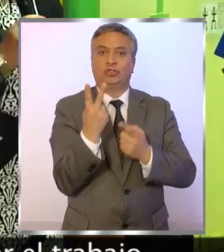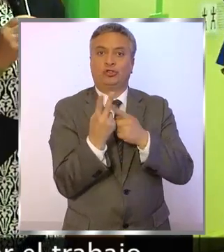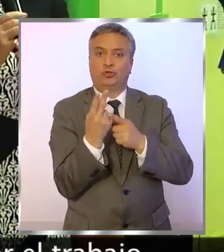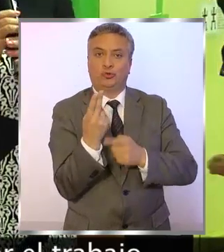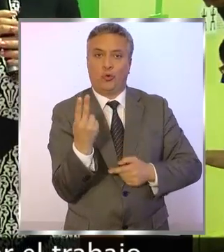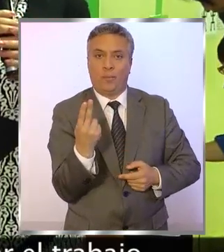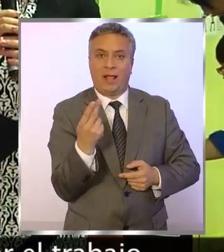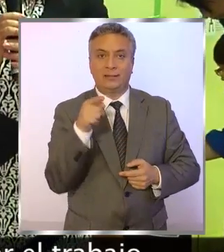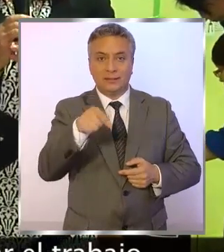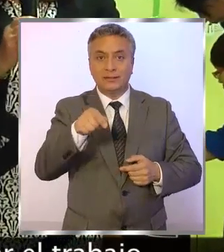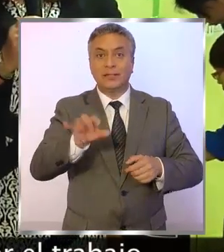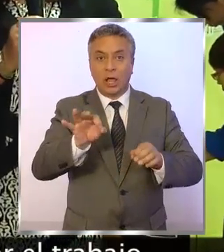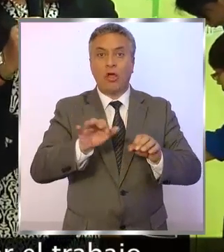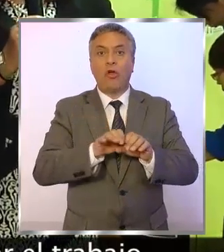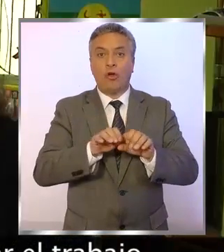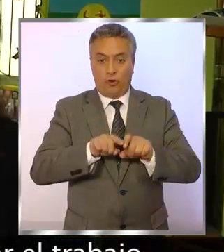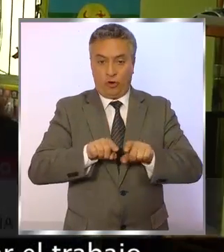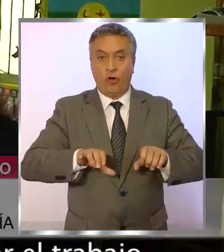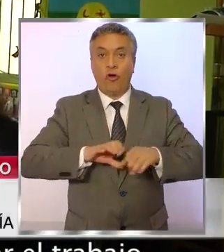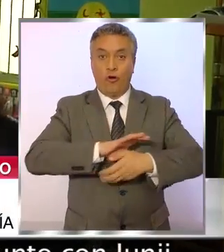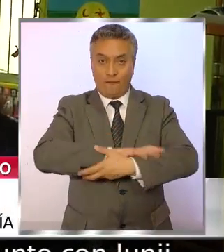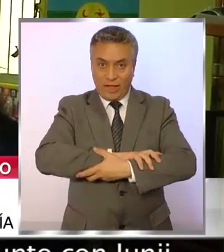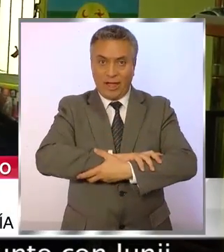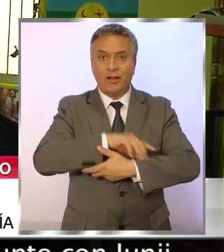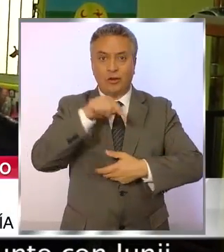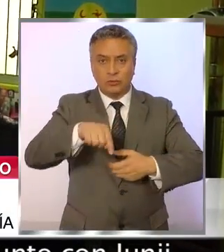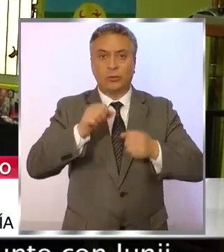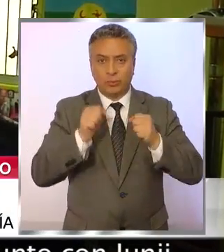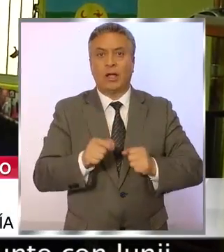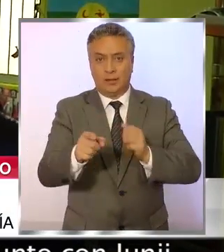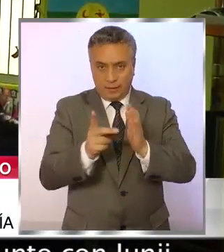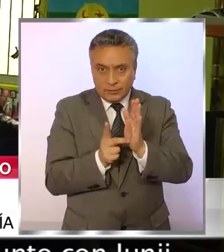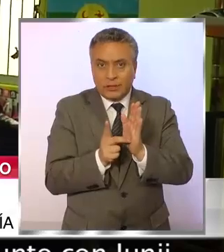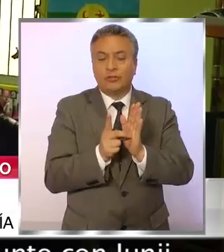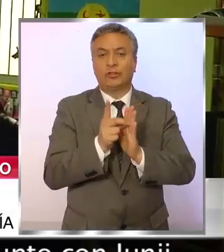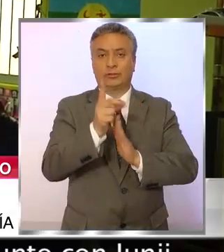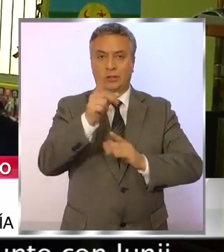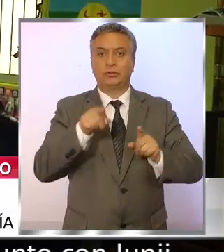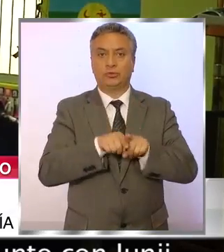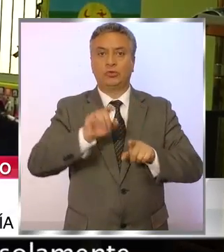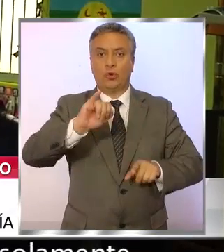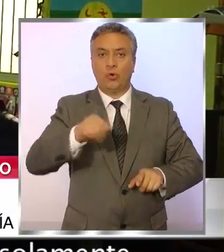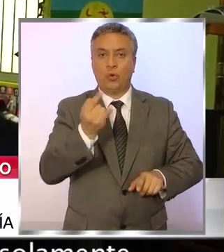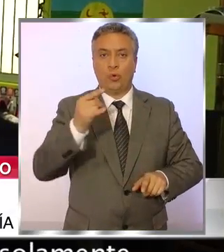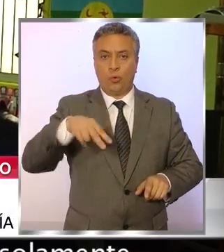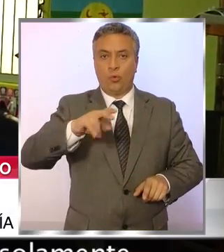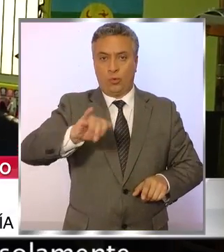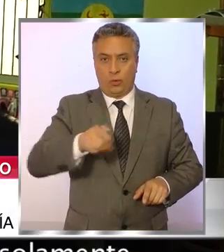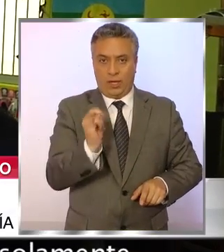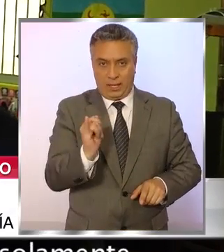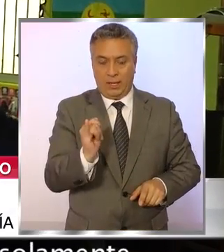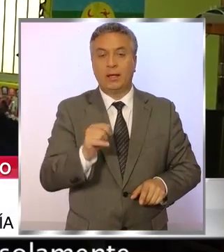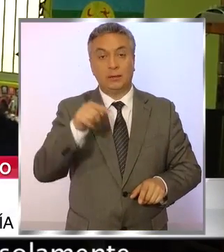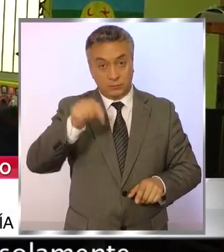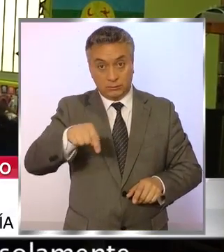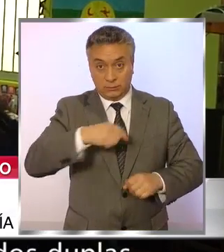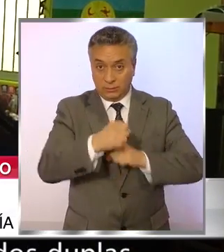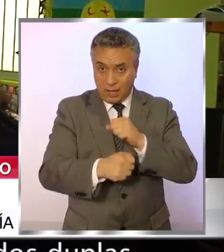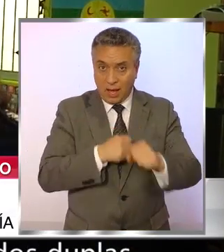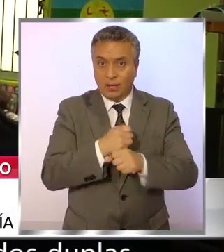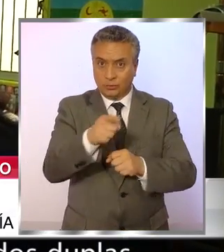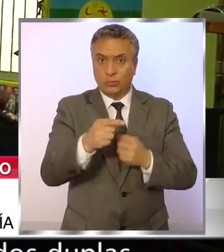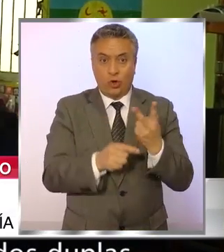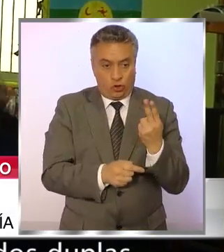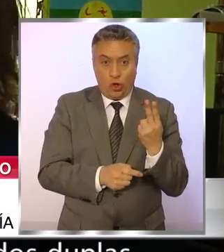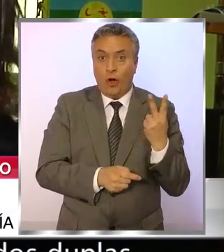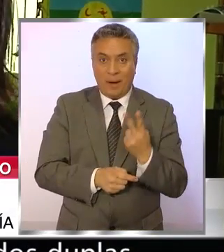convenio viene a fortalecer el trabajo que hemos desarrollado en conjunto con Junji, ya que este año contamos no solamente con una